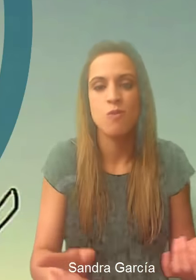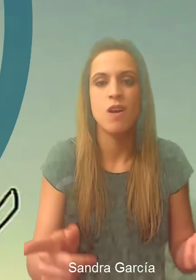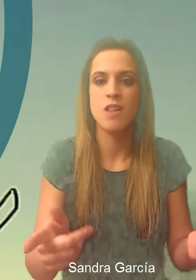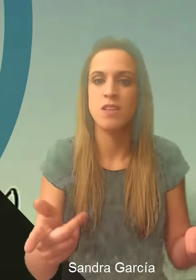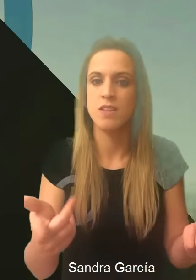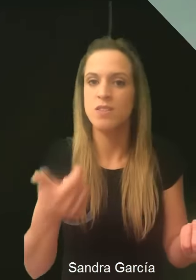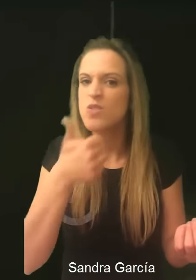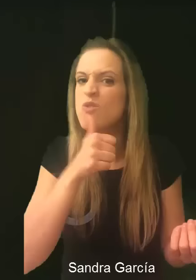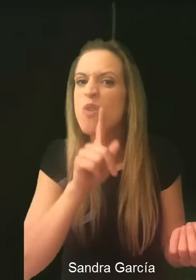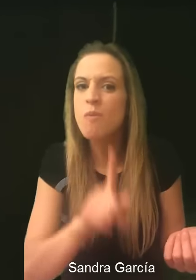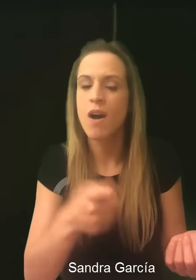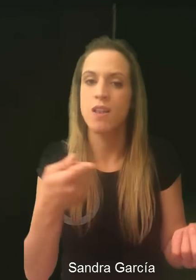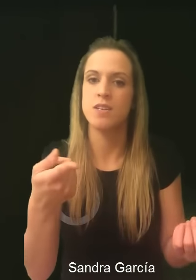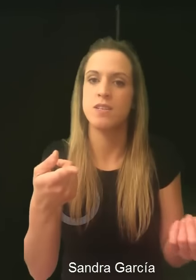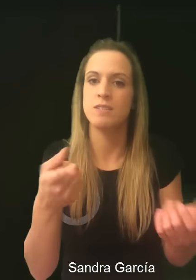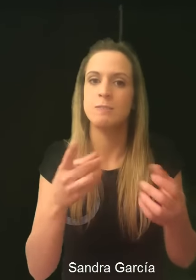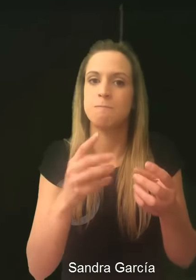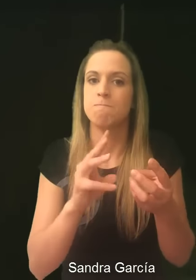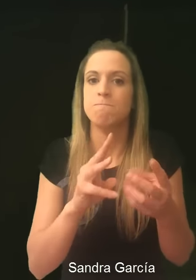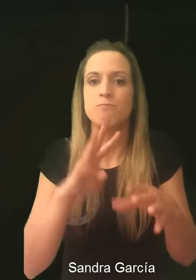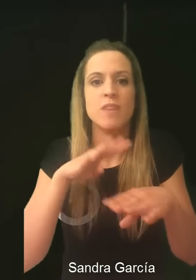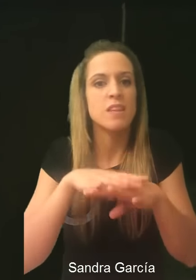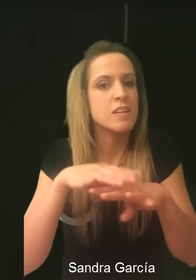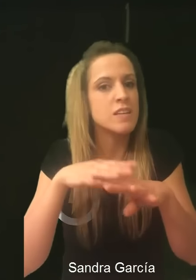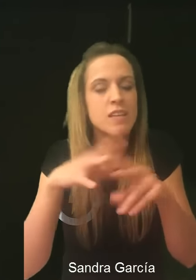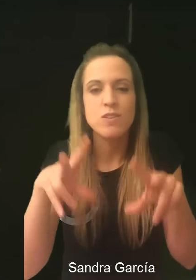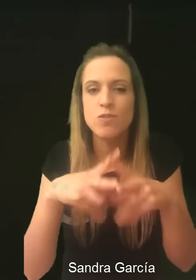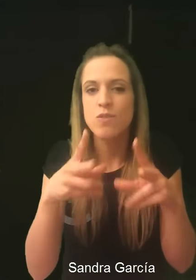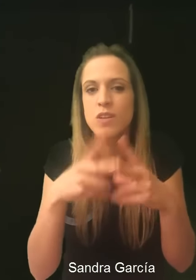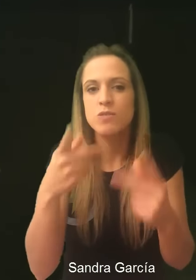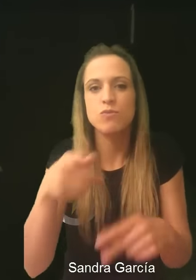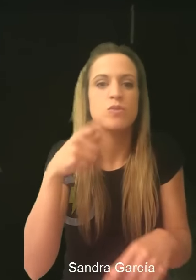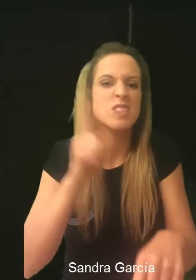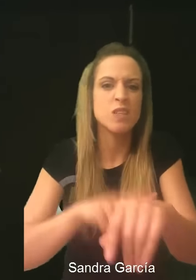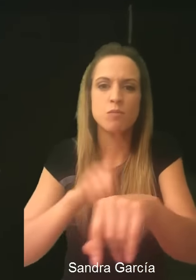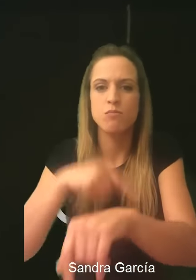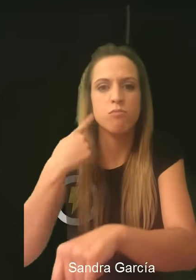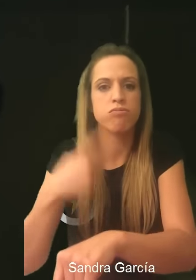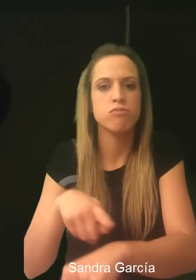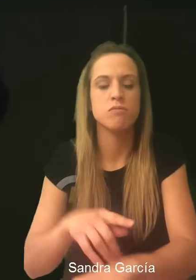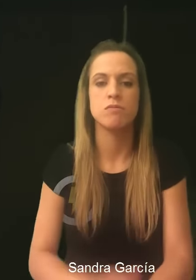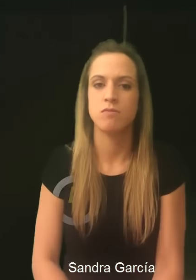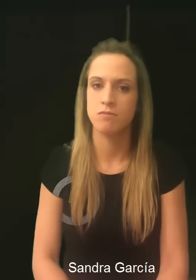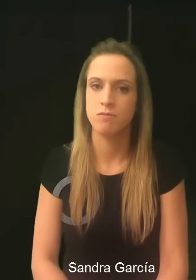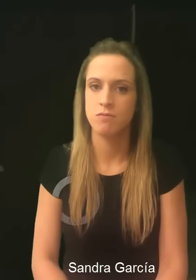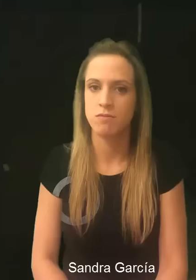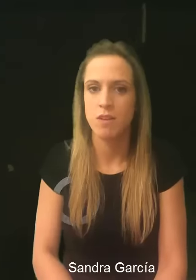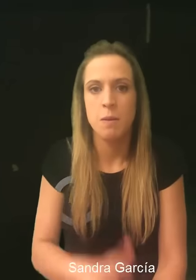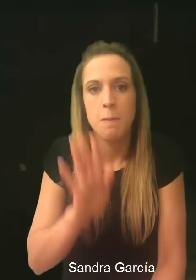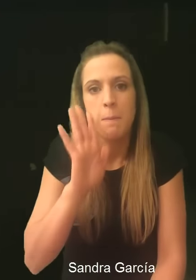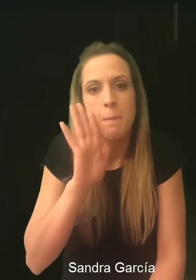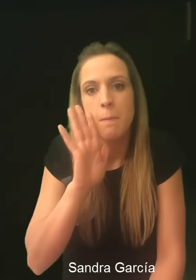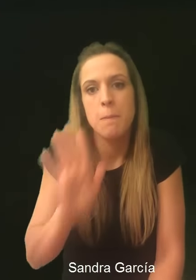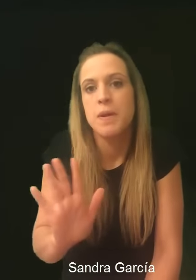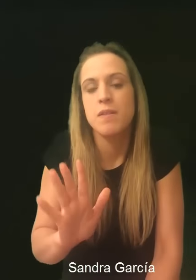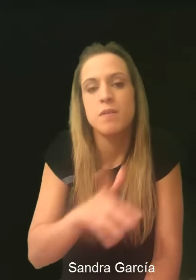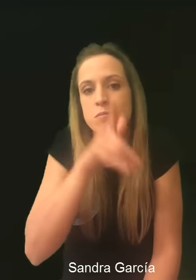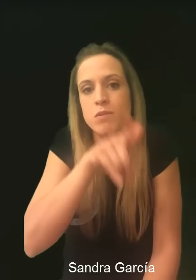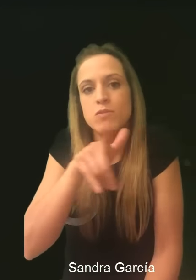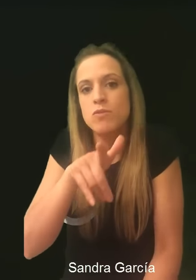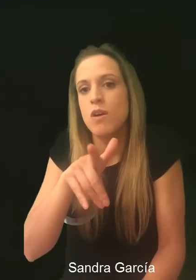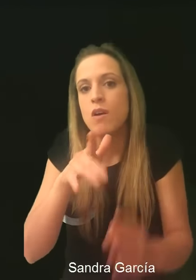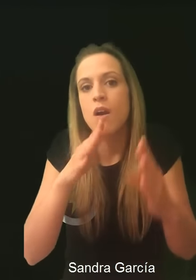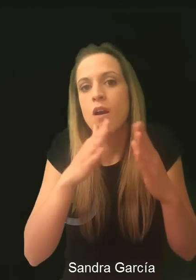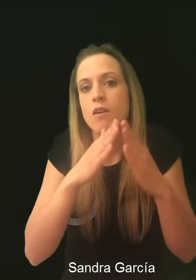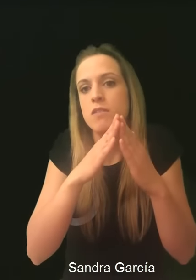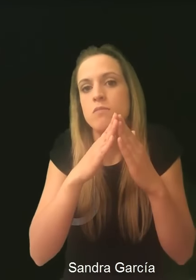¿sí? Terminas vagabundeando por las redes sociales perdiendo completamente el tiempo, pasando frío, pasando calor debajo